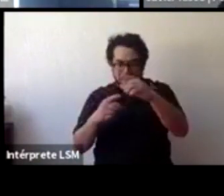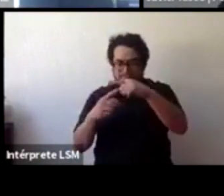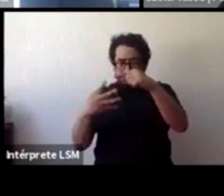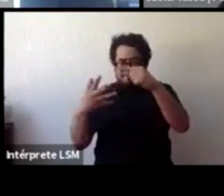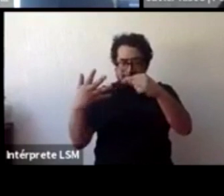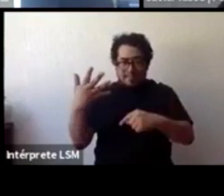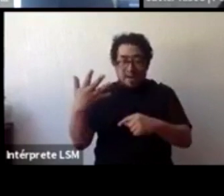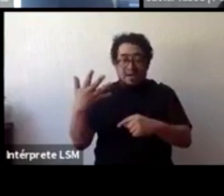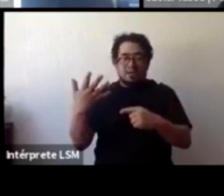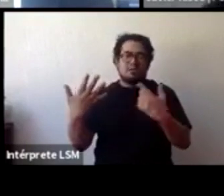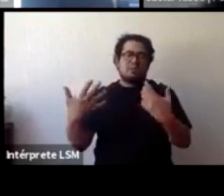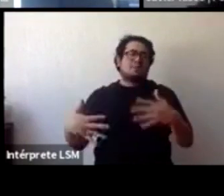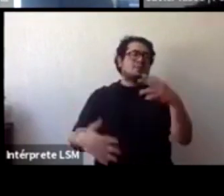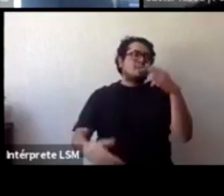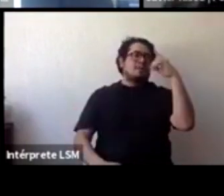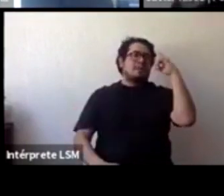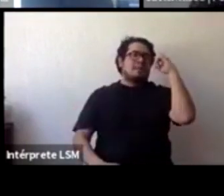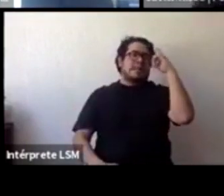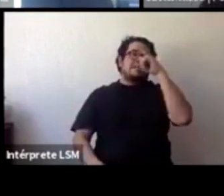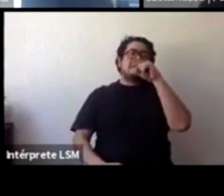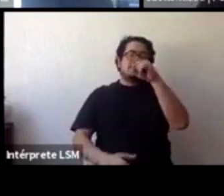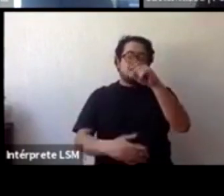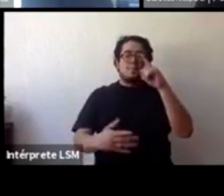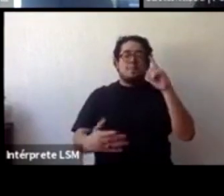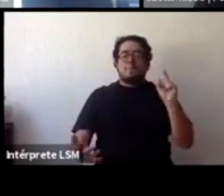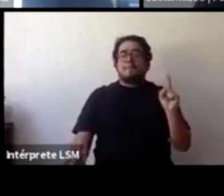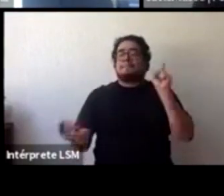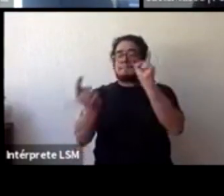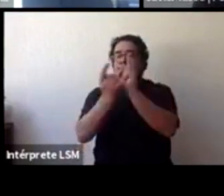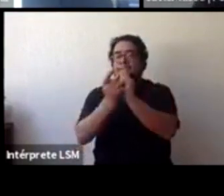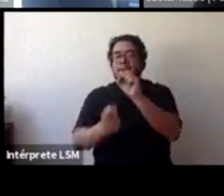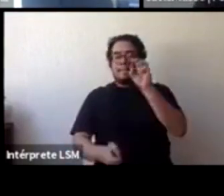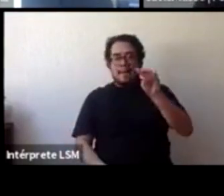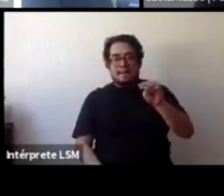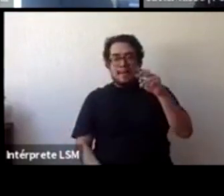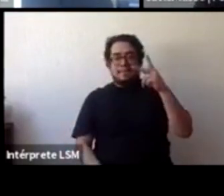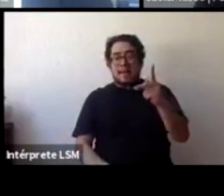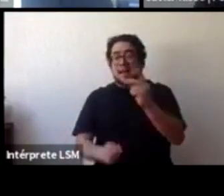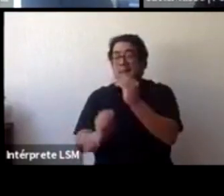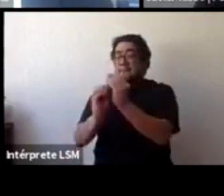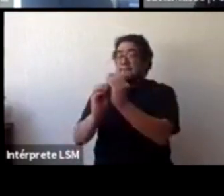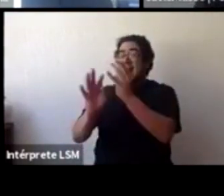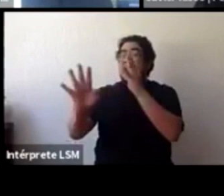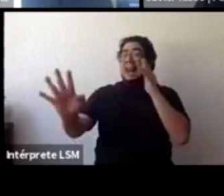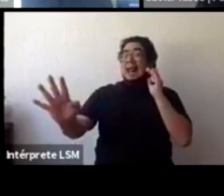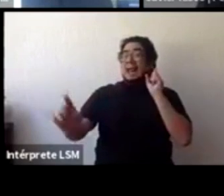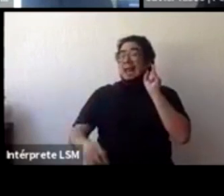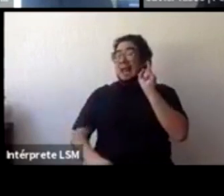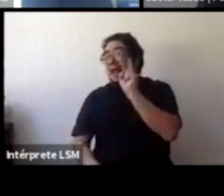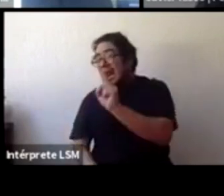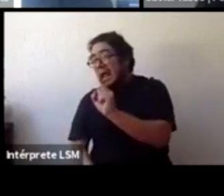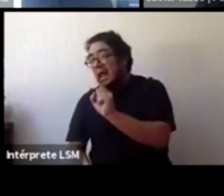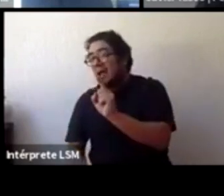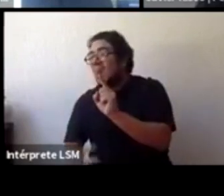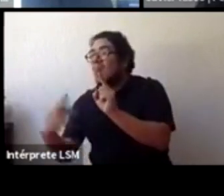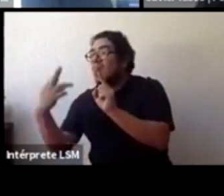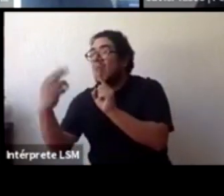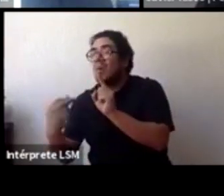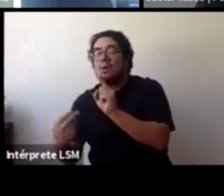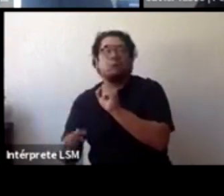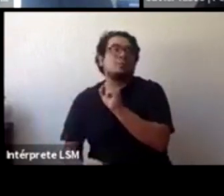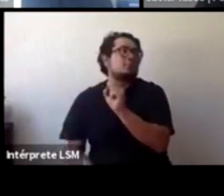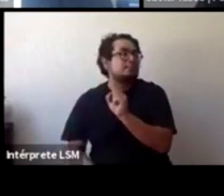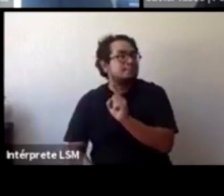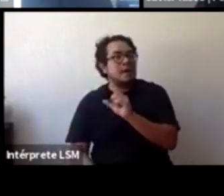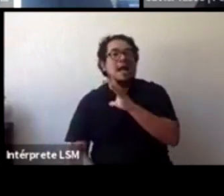complicado, ¿no? O sea, llegas tú al ministerio público y después de que haces una cola muy grande resulta que ese no era el lugar a donde tenías que ir, que hay